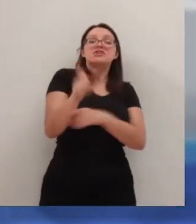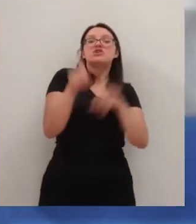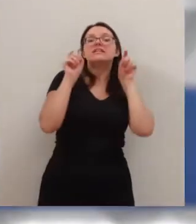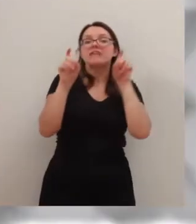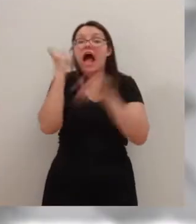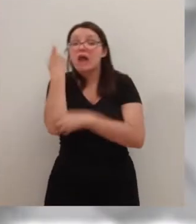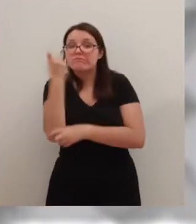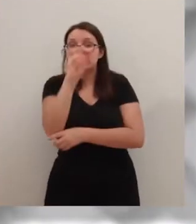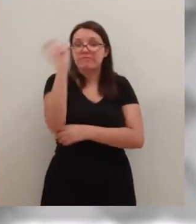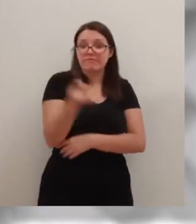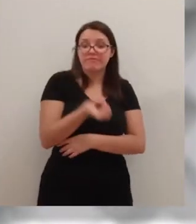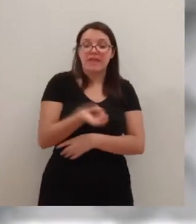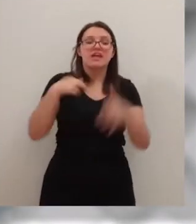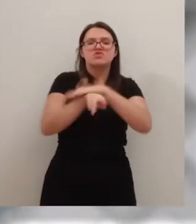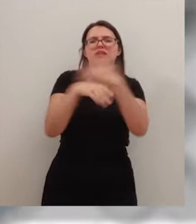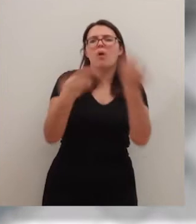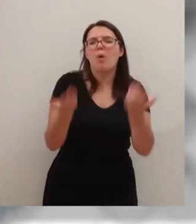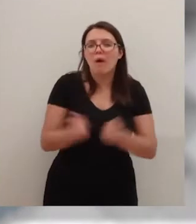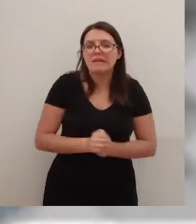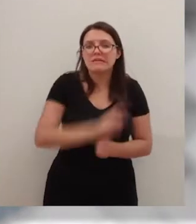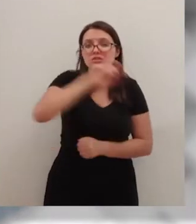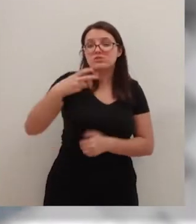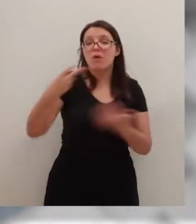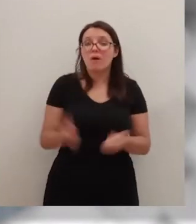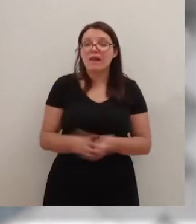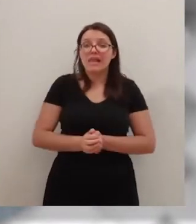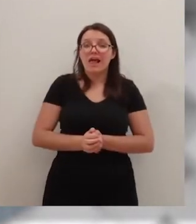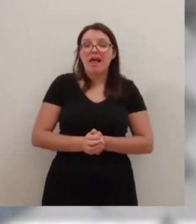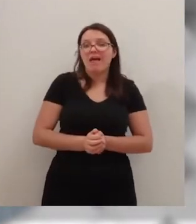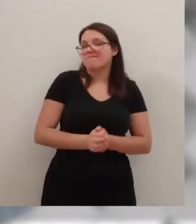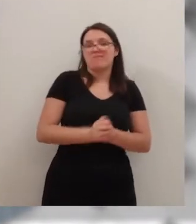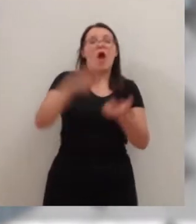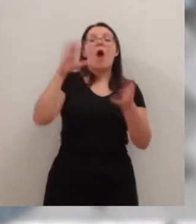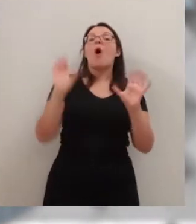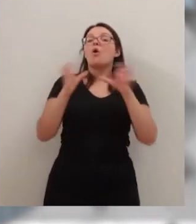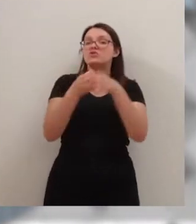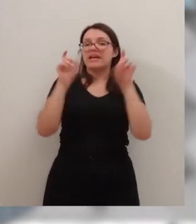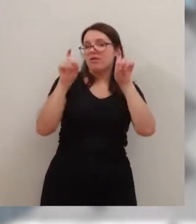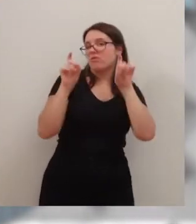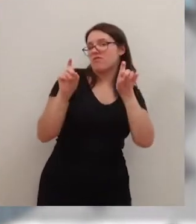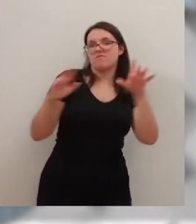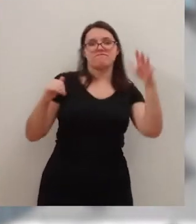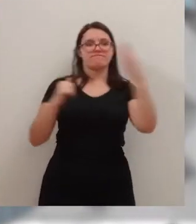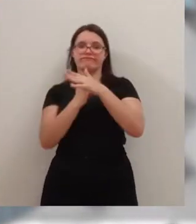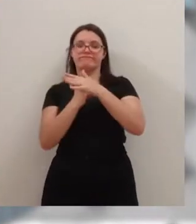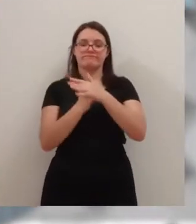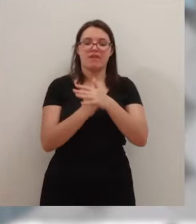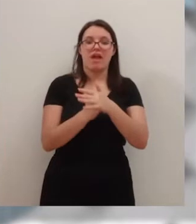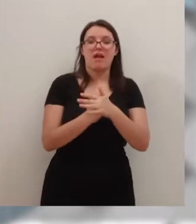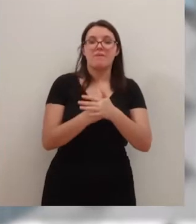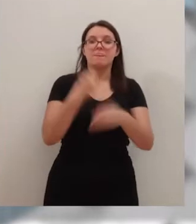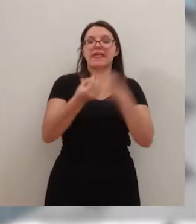alumnos. Y el resultado es el que tenemos, un absoluto colapso de la Consejería de Educación que